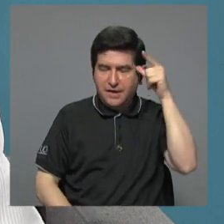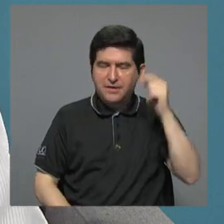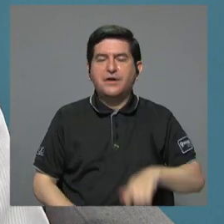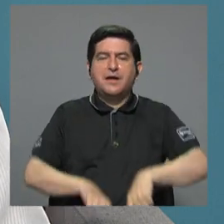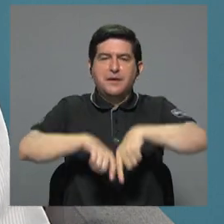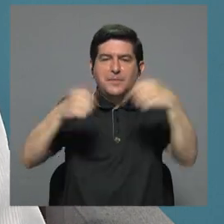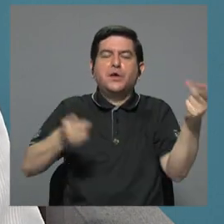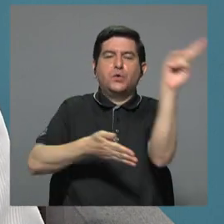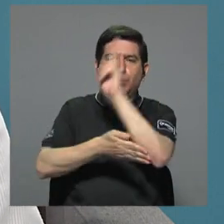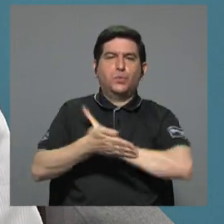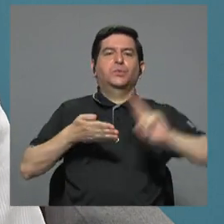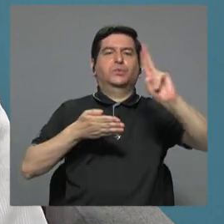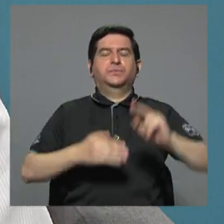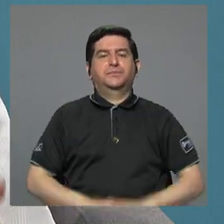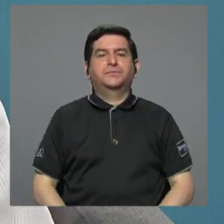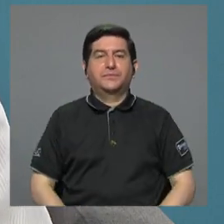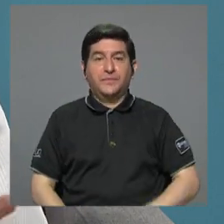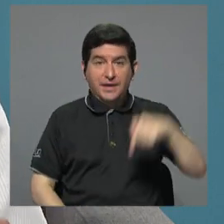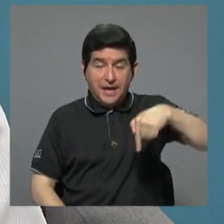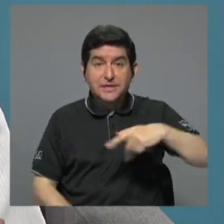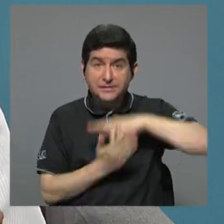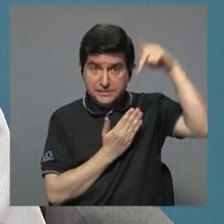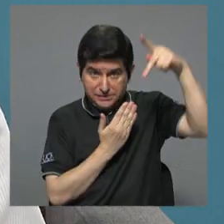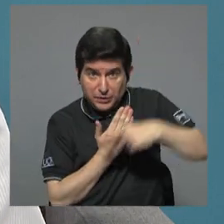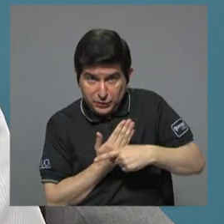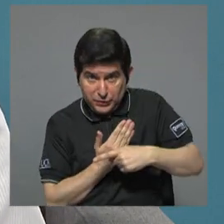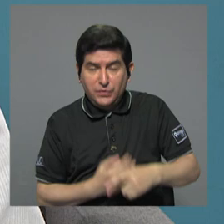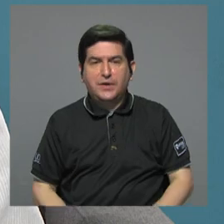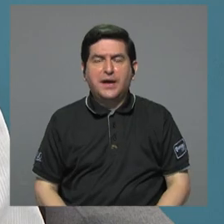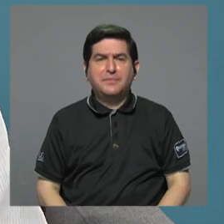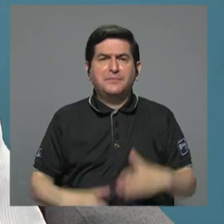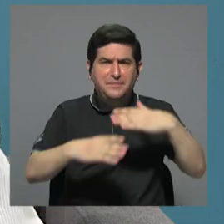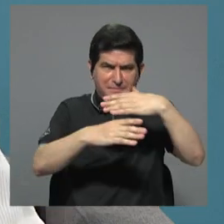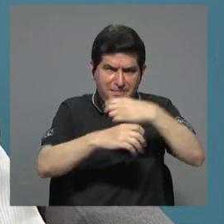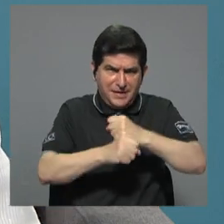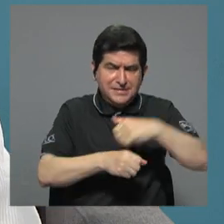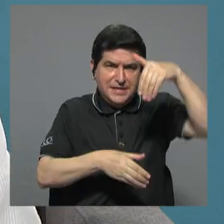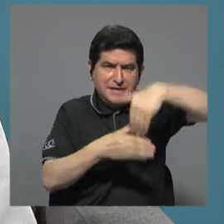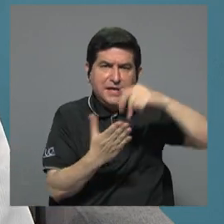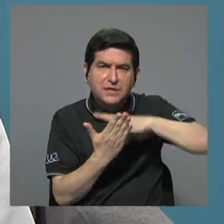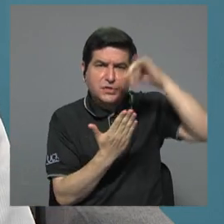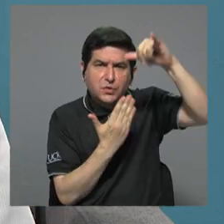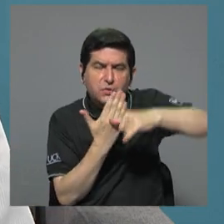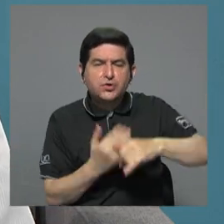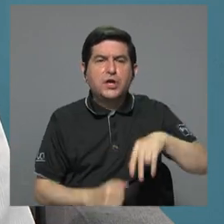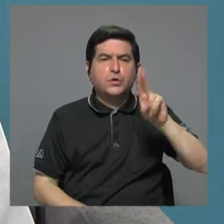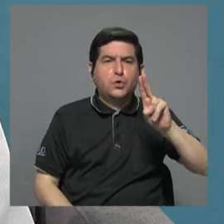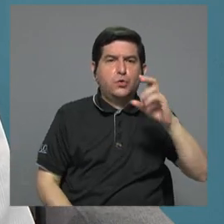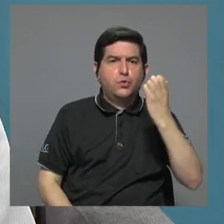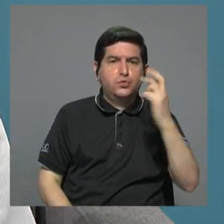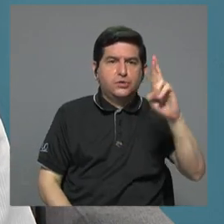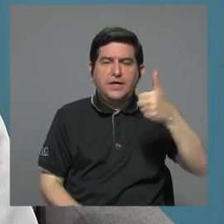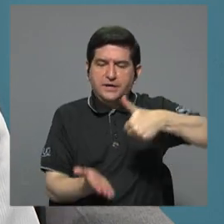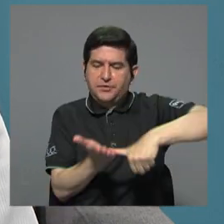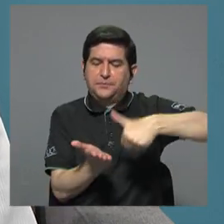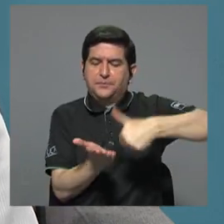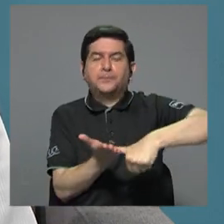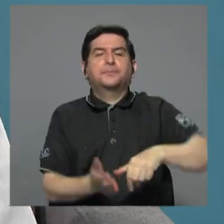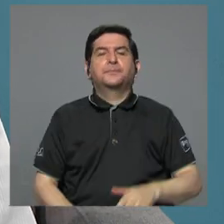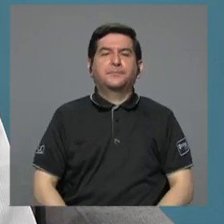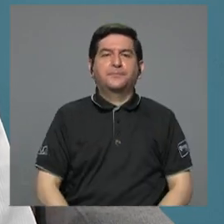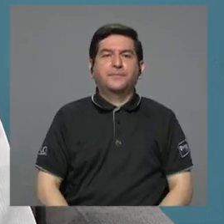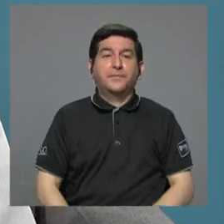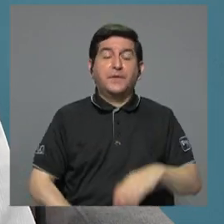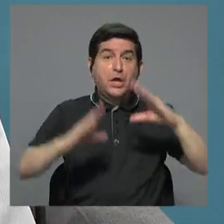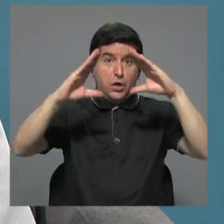y el Semanario Universidad. Este es un espacio que lo hemos realizado dentro del proyecto UCR Electoral. Bueno,